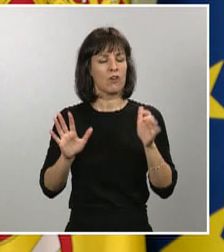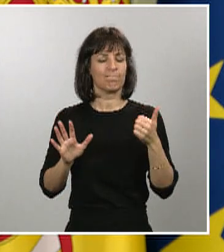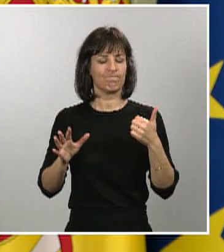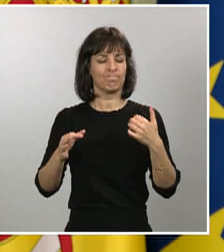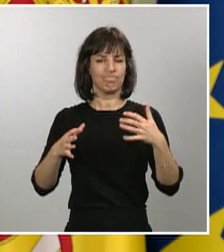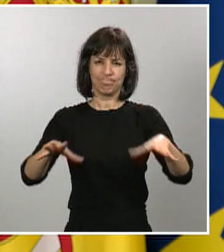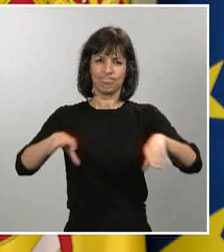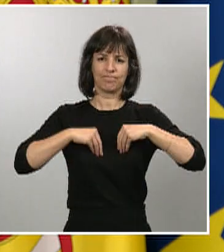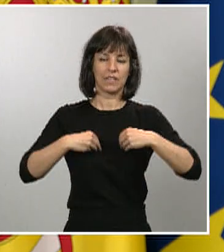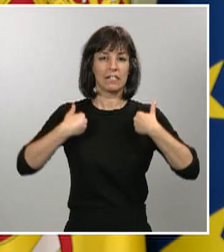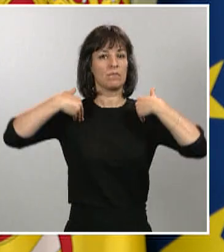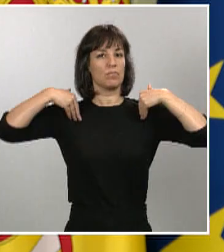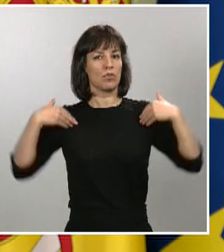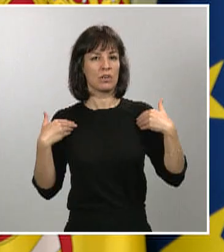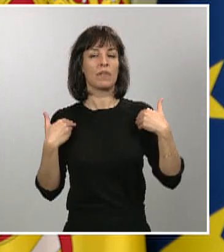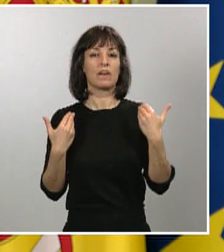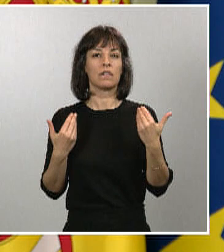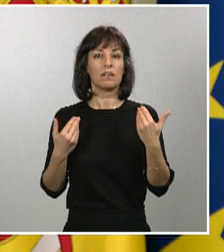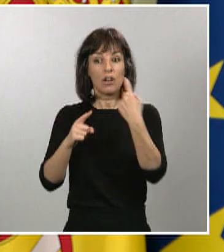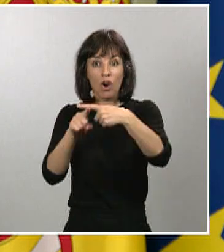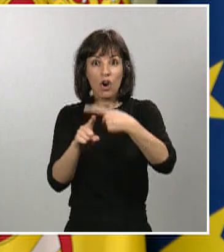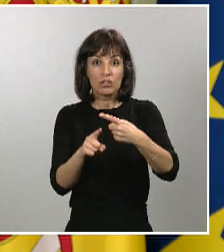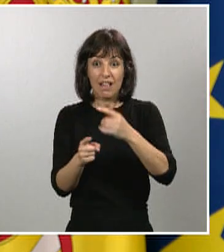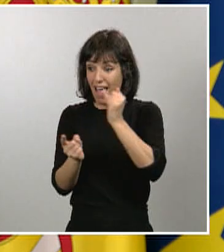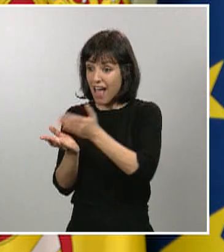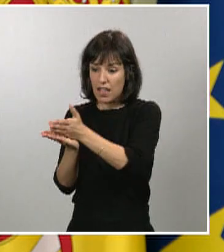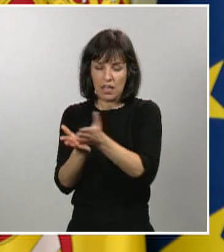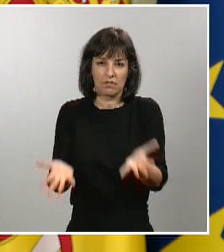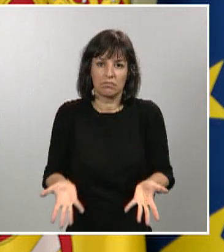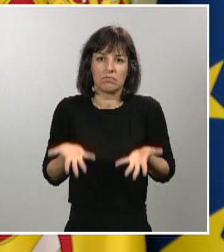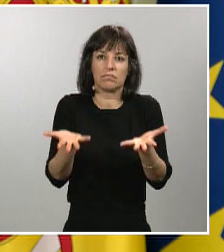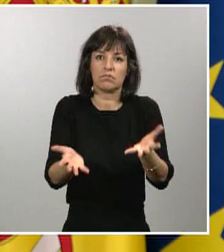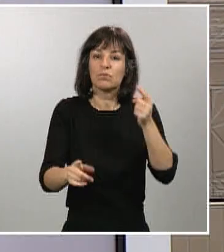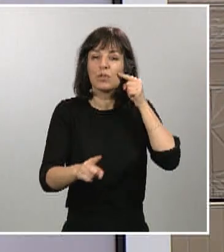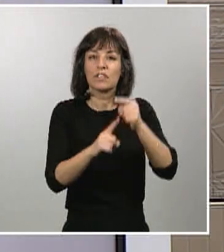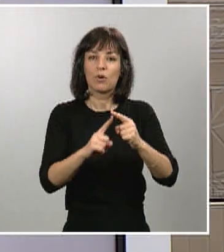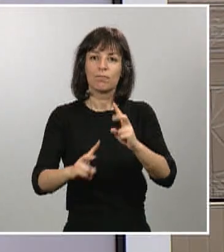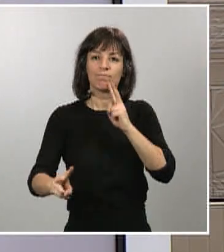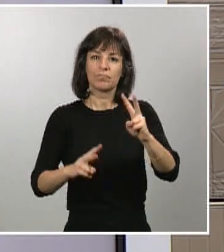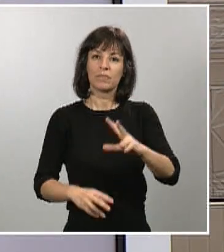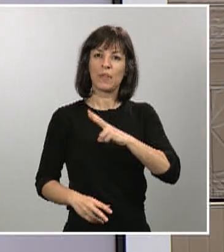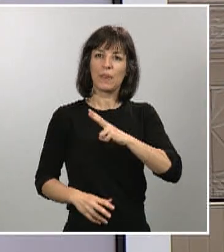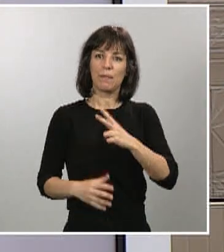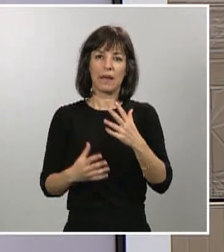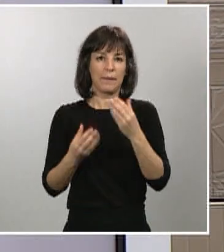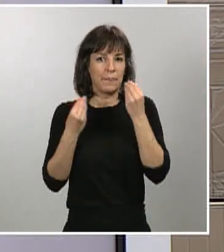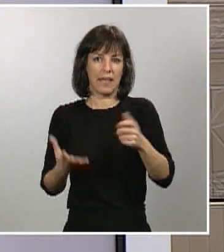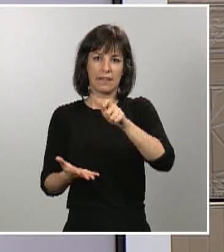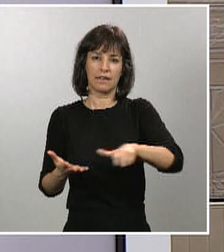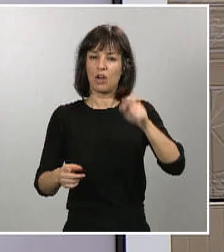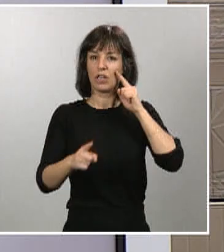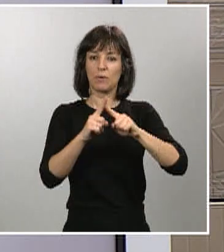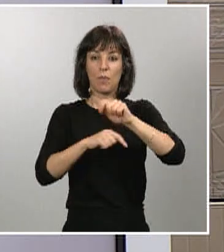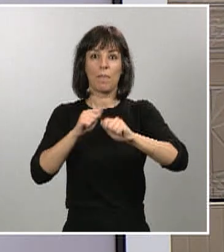y poniendo todos los instrumentos disponibles a fin de dar una respuesta cívica para detener la pandemia con el menor impacto